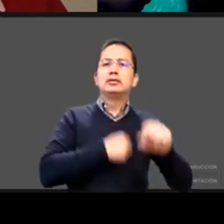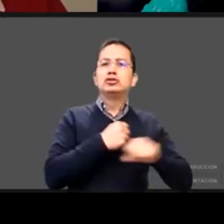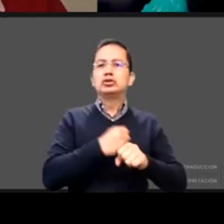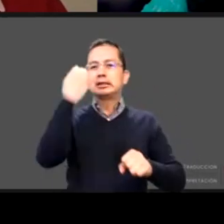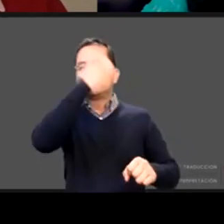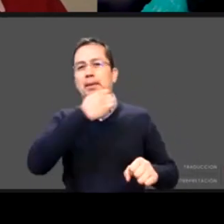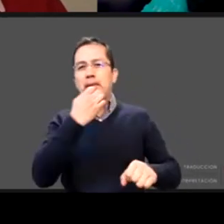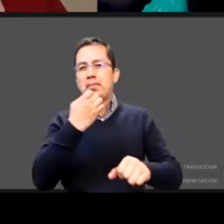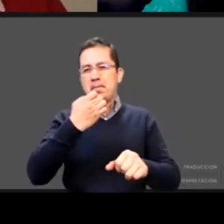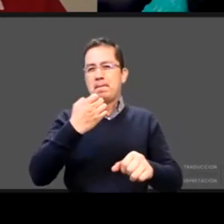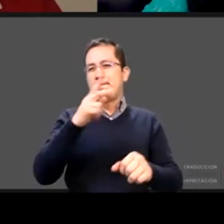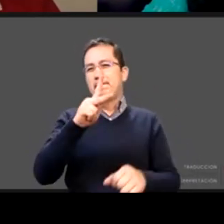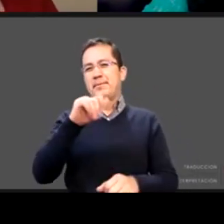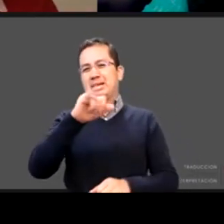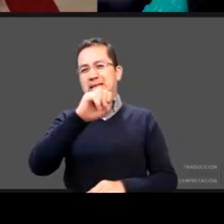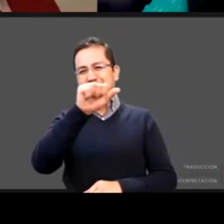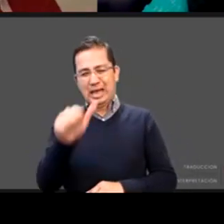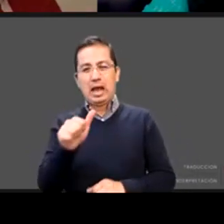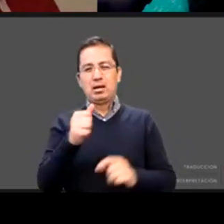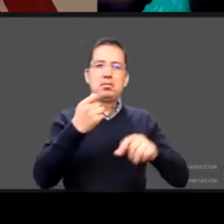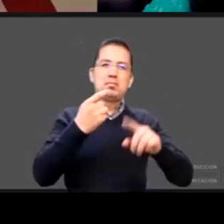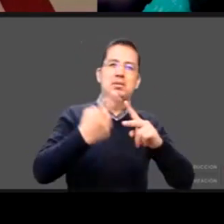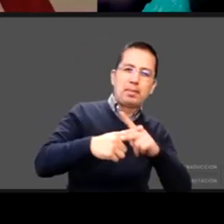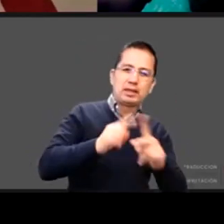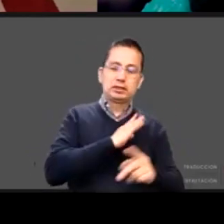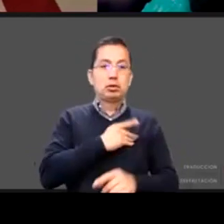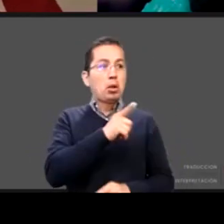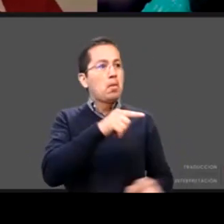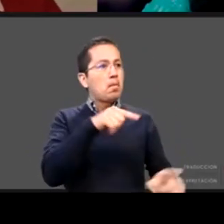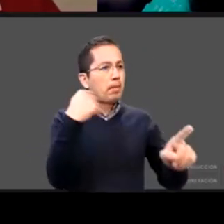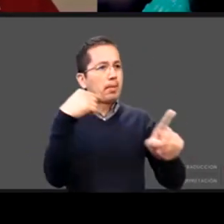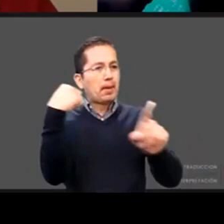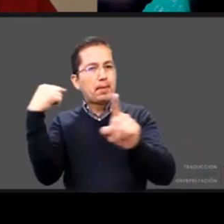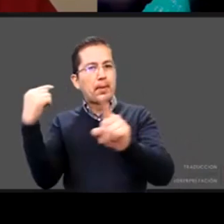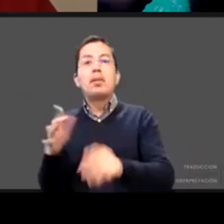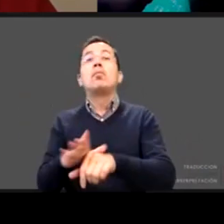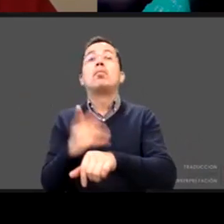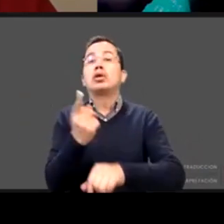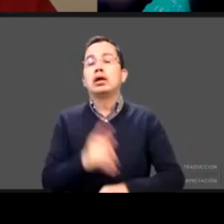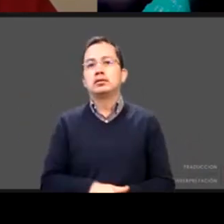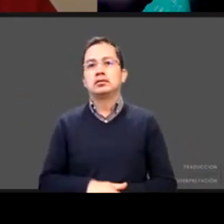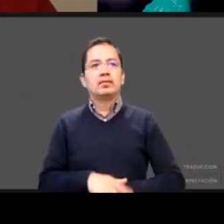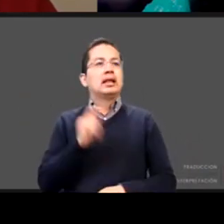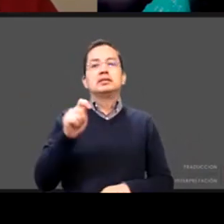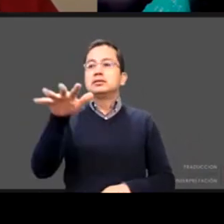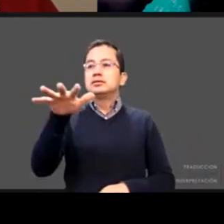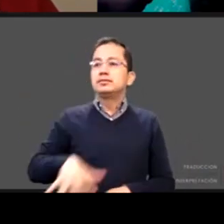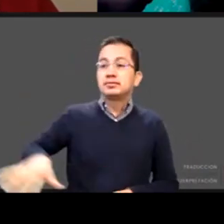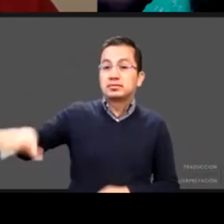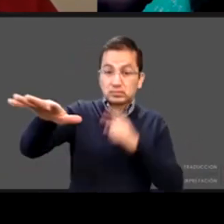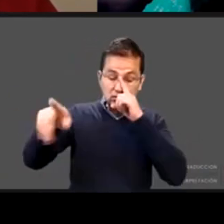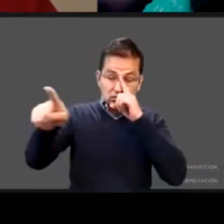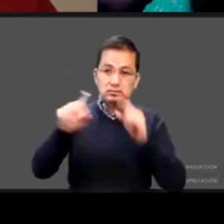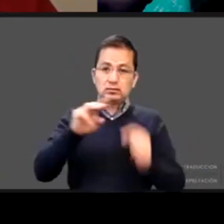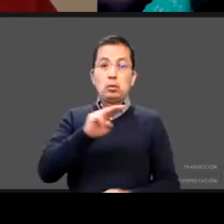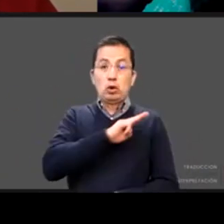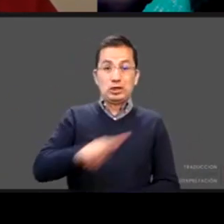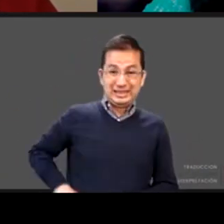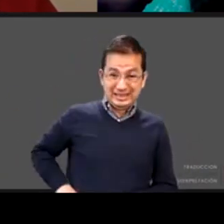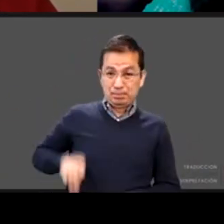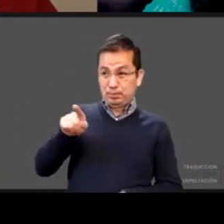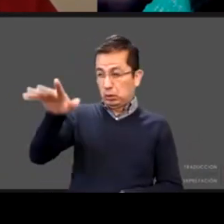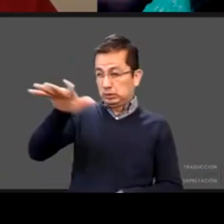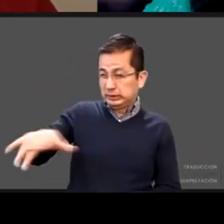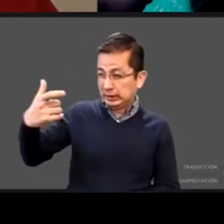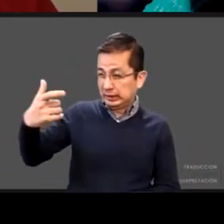le echamos la culpa a la primaria vemos que hay diferencias de cerca de 60% entre los niños de municipios más ricos y municipios más pobres pero ojo el